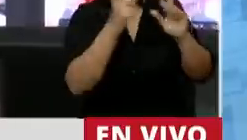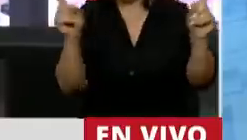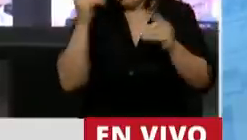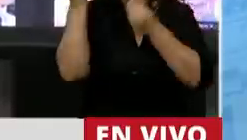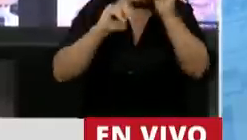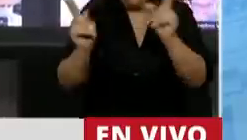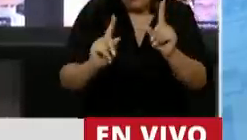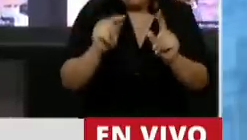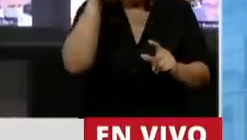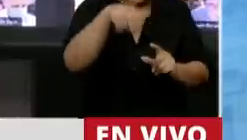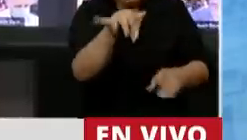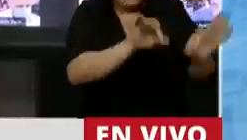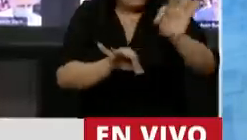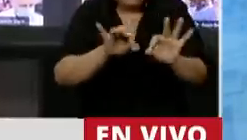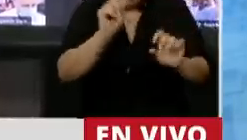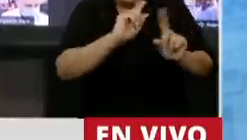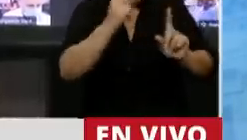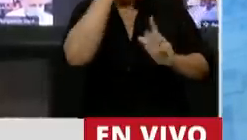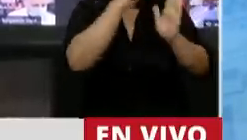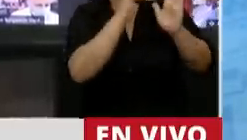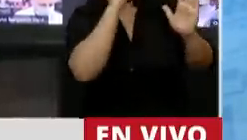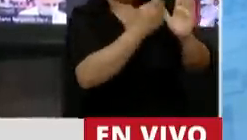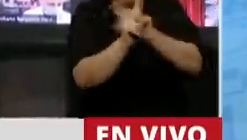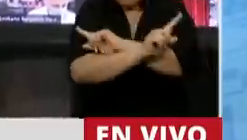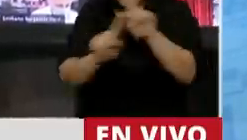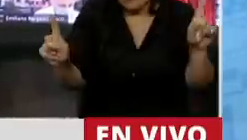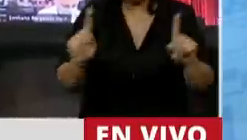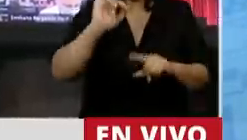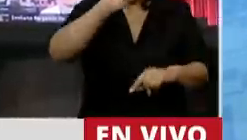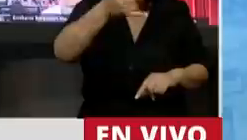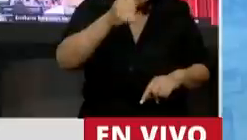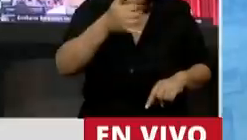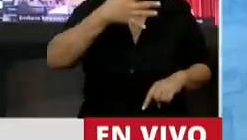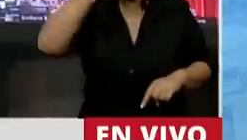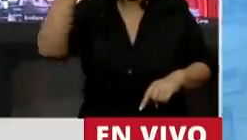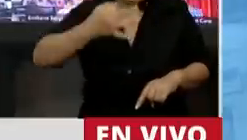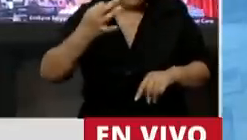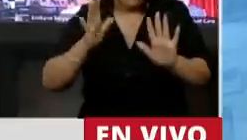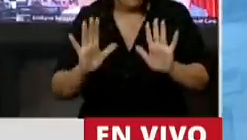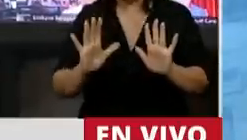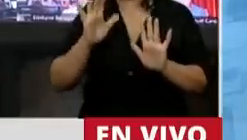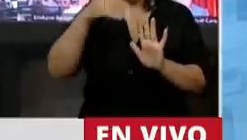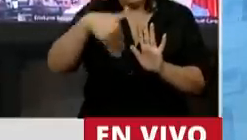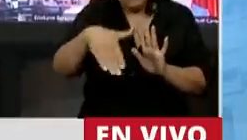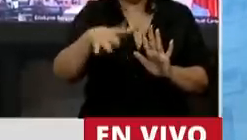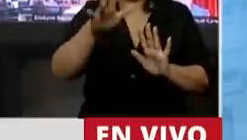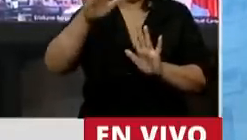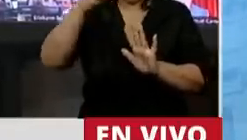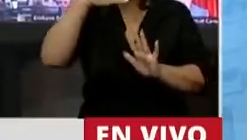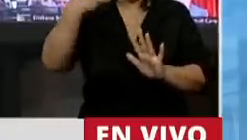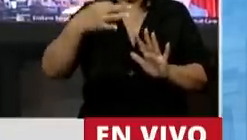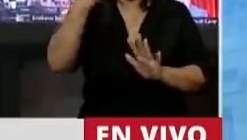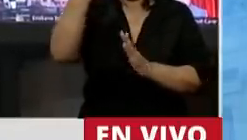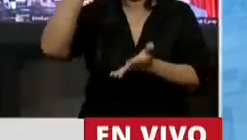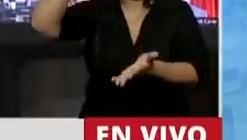Ni es inconstitucional, ni hay doble imposición. Es cierto que seguramente van a encontrar algún juez por ahí que